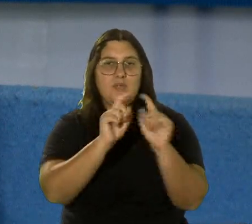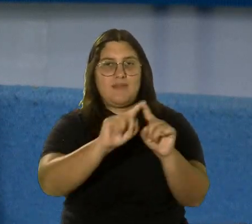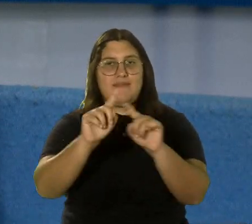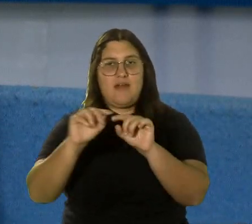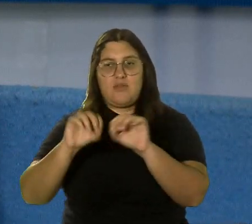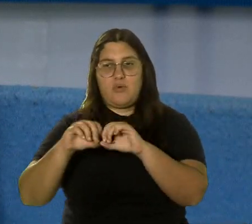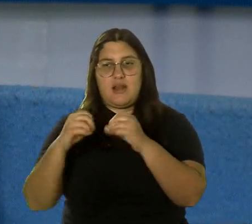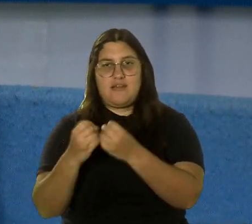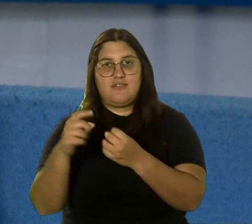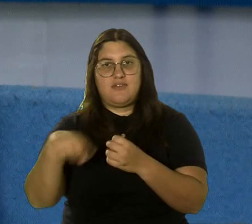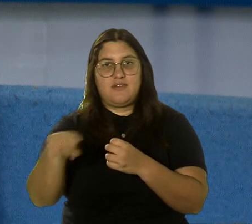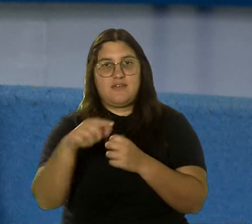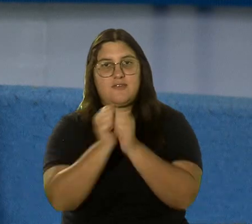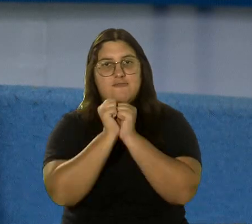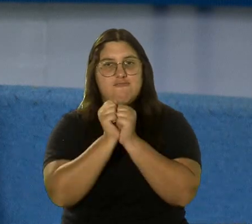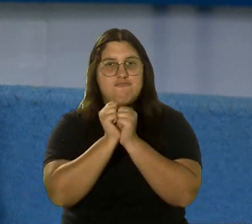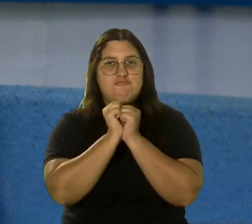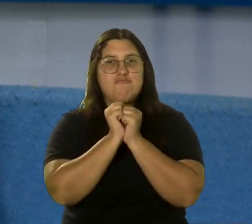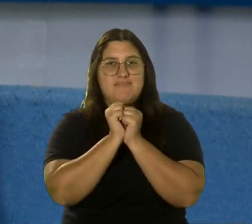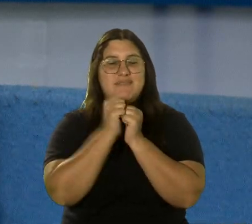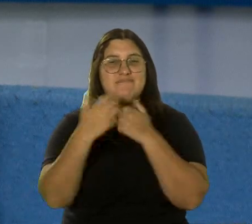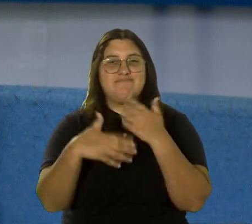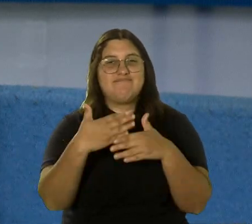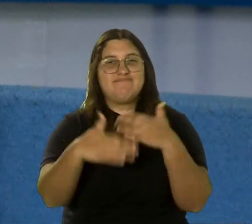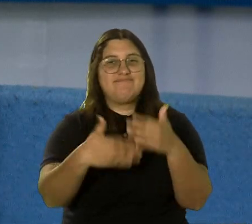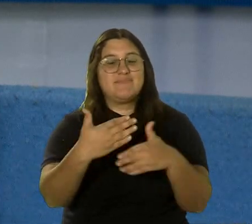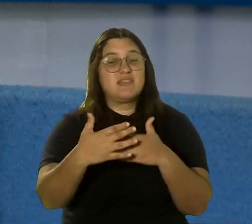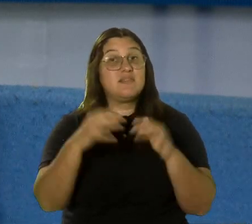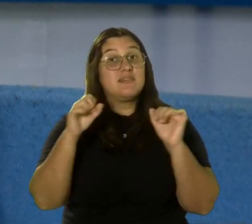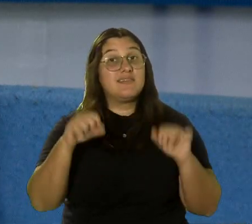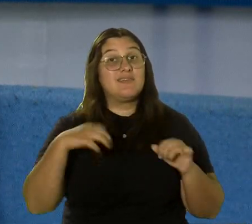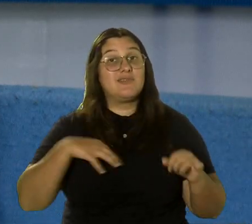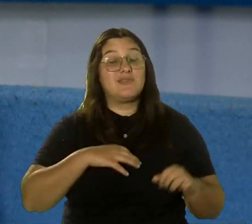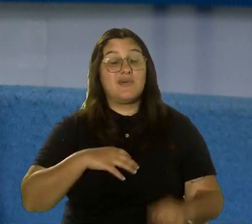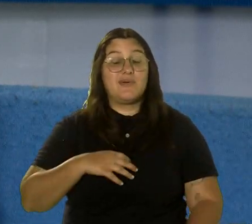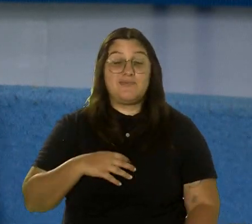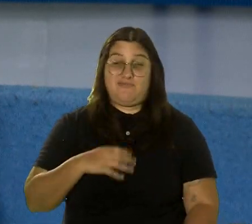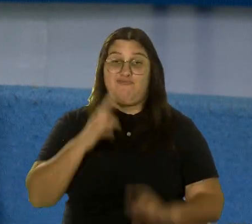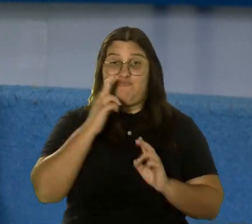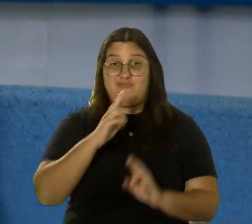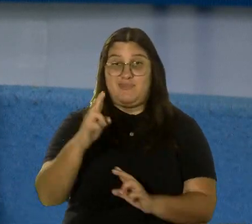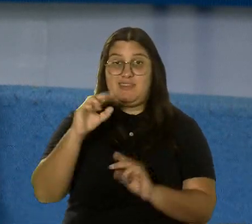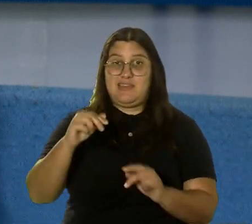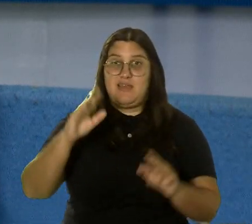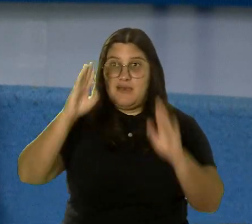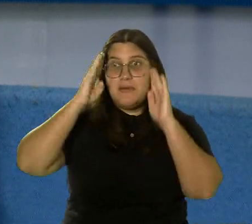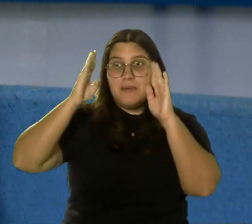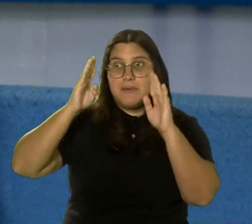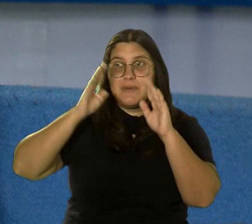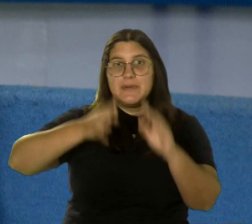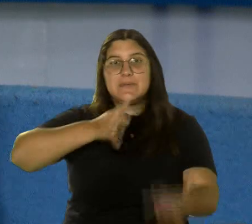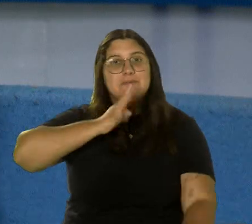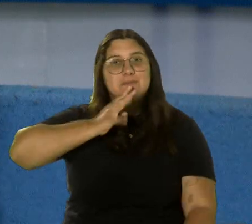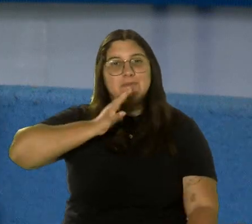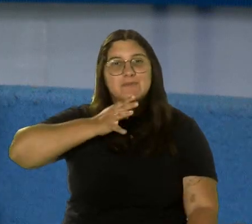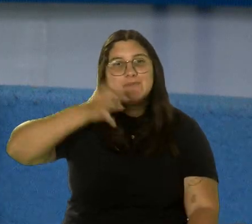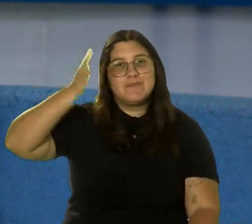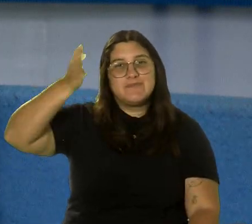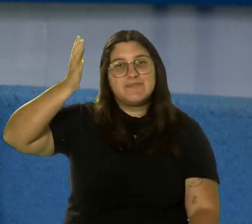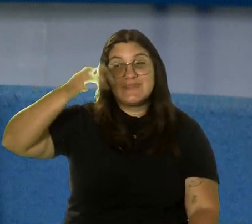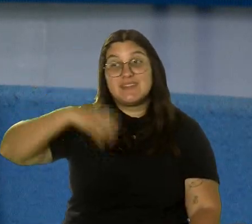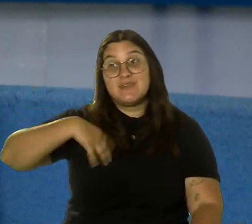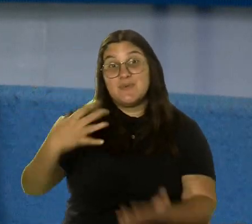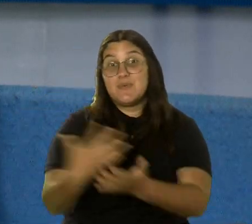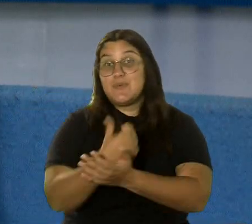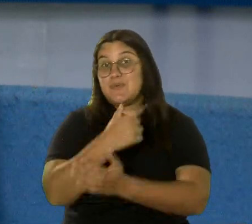organizaciones que nos están apoyando en este proceso y vamos a tener el privilegio de escuchar esos pitch de venta de estas empresas y la ganadora